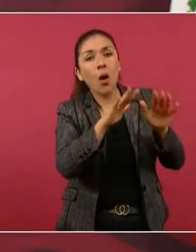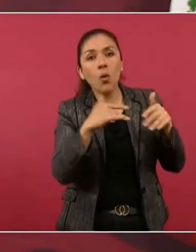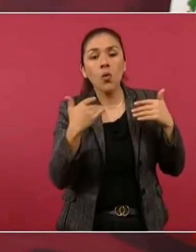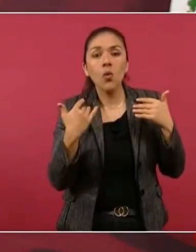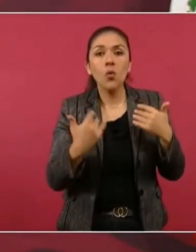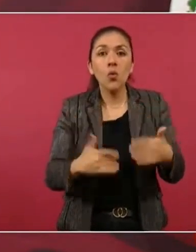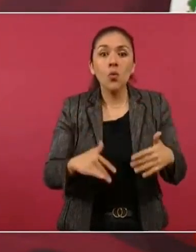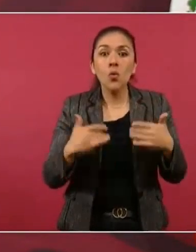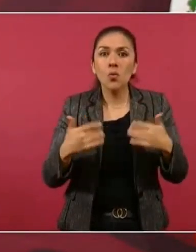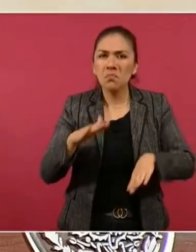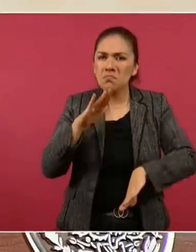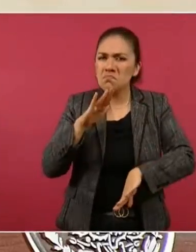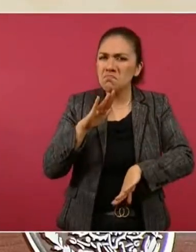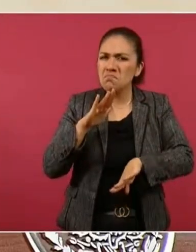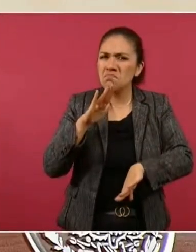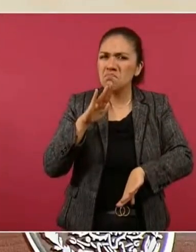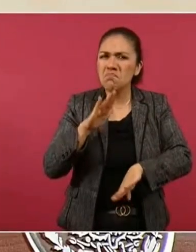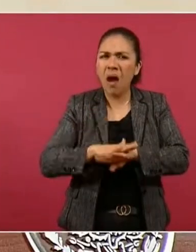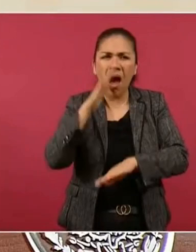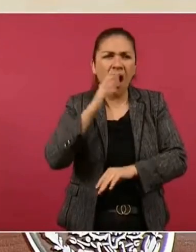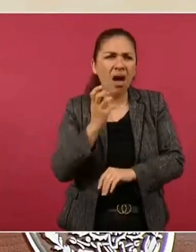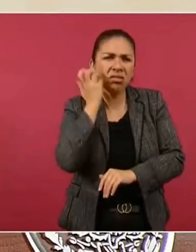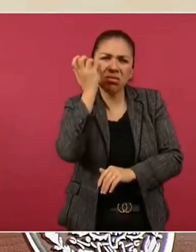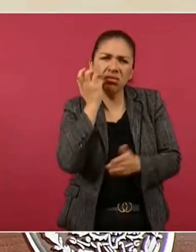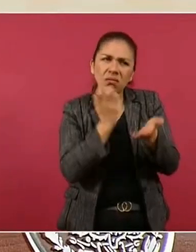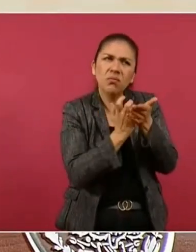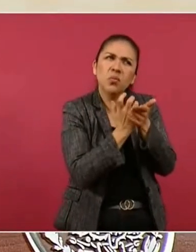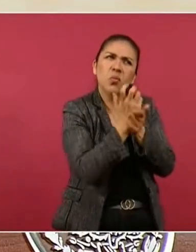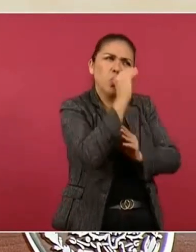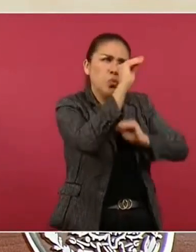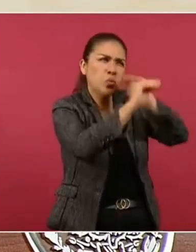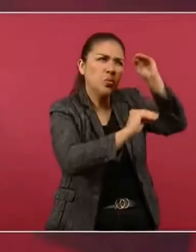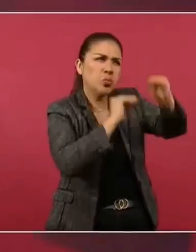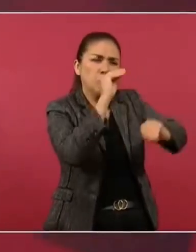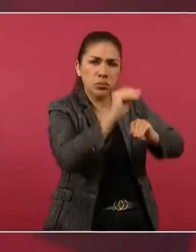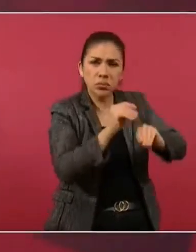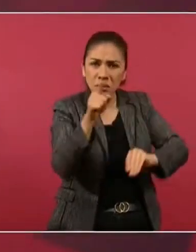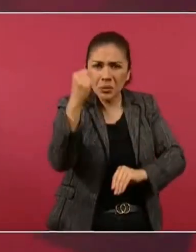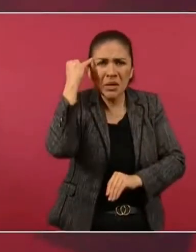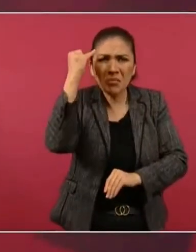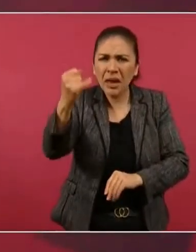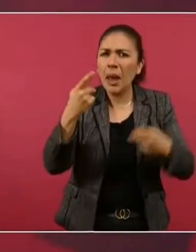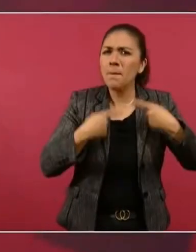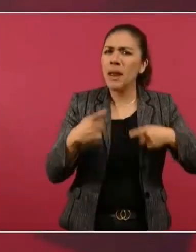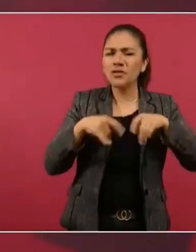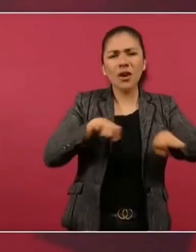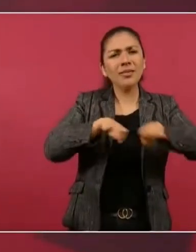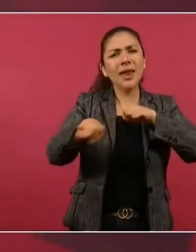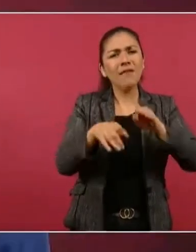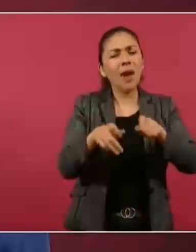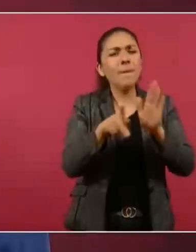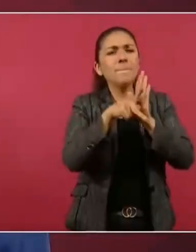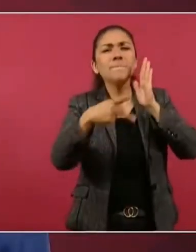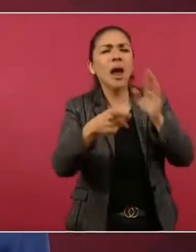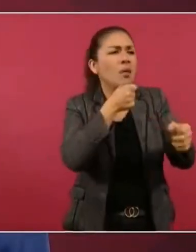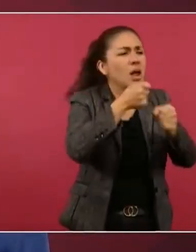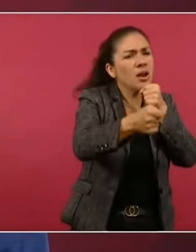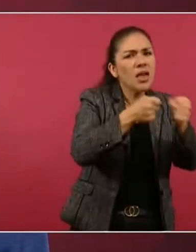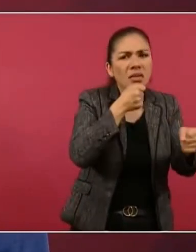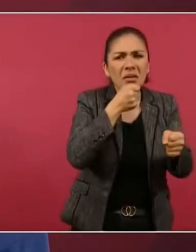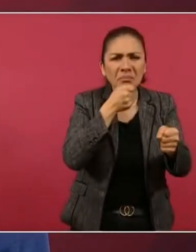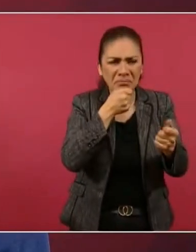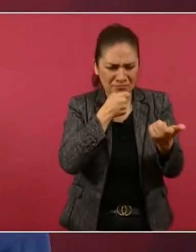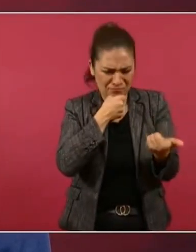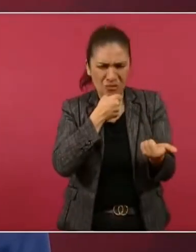de los más extravagantes es un periodista ¿de dónde?